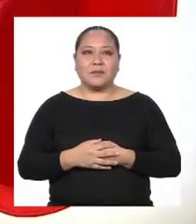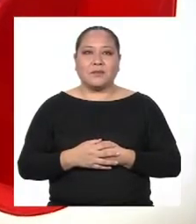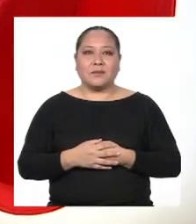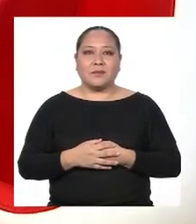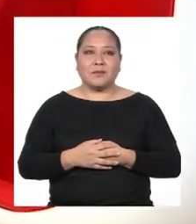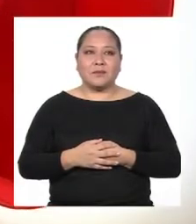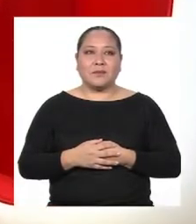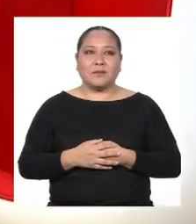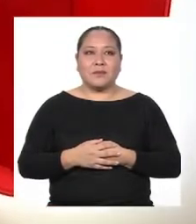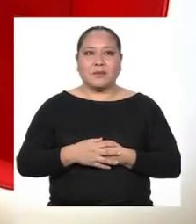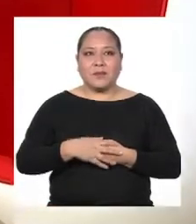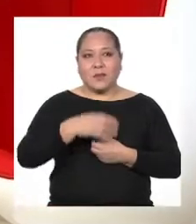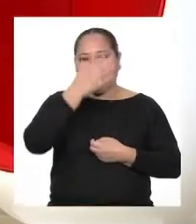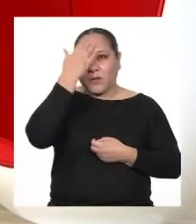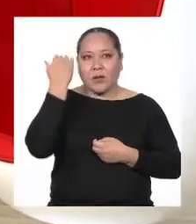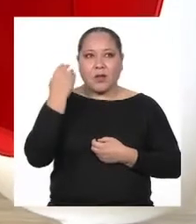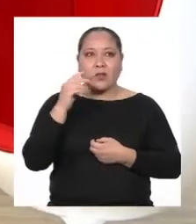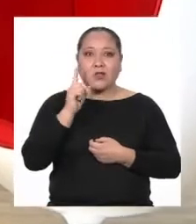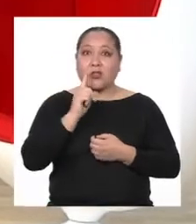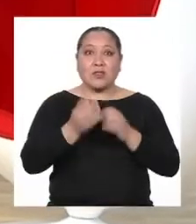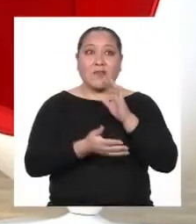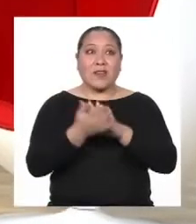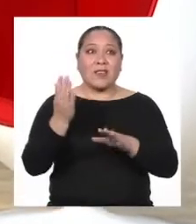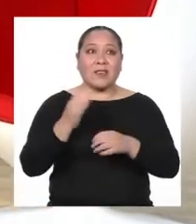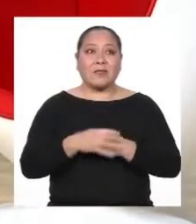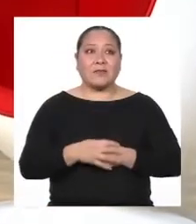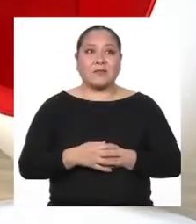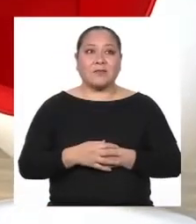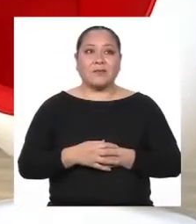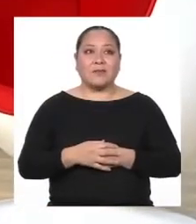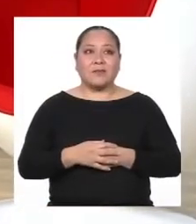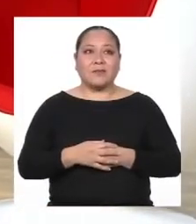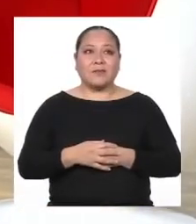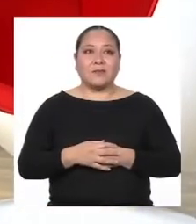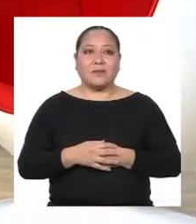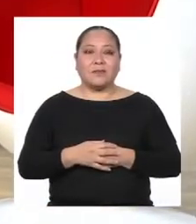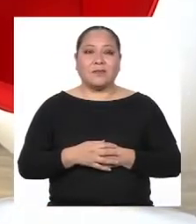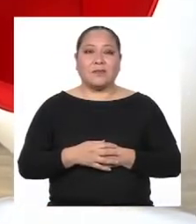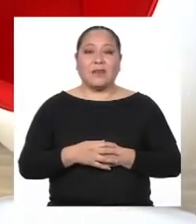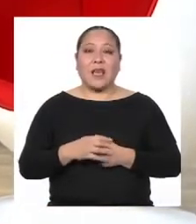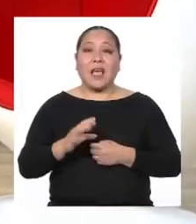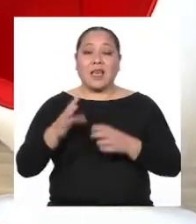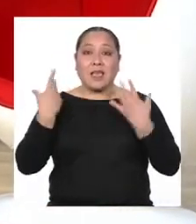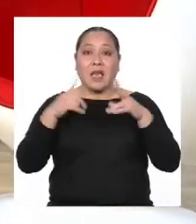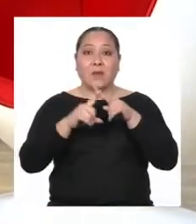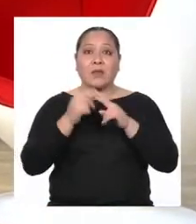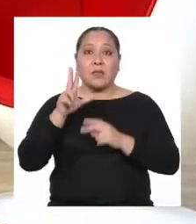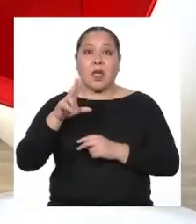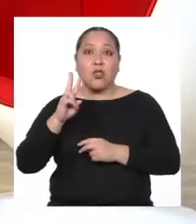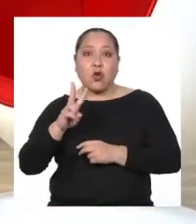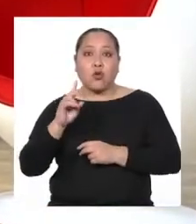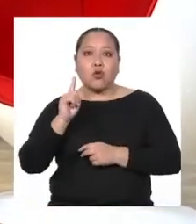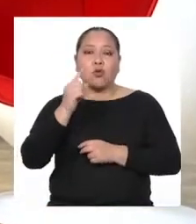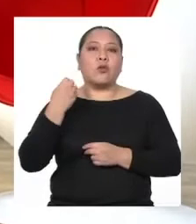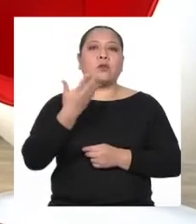Ay me olvidaba Un ratito Aún no se vayan Al aire en 3, 2, 1